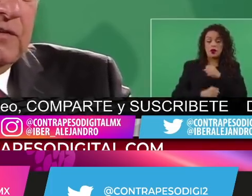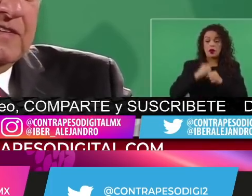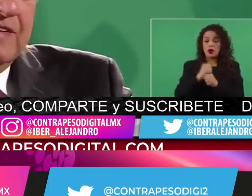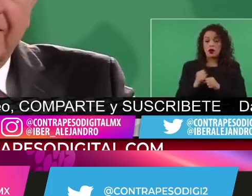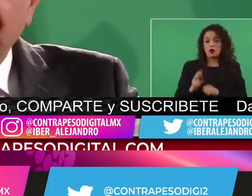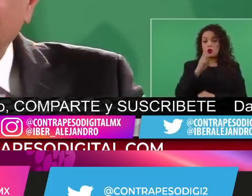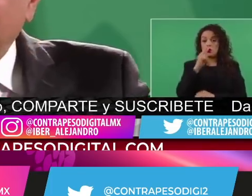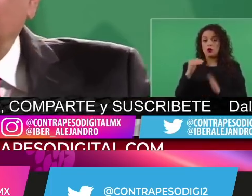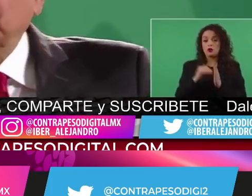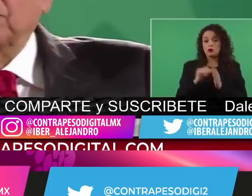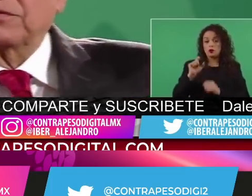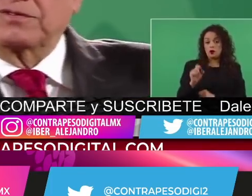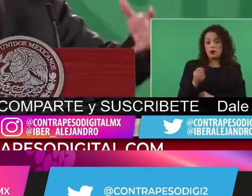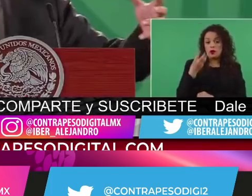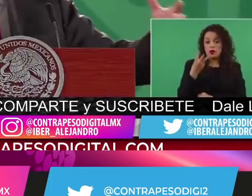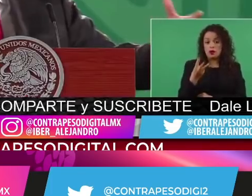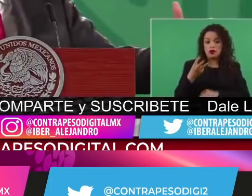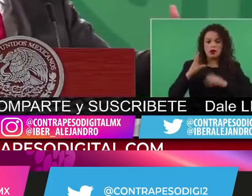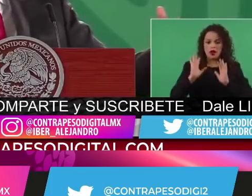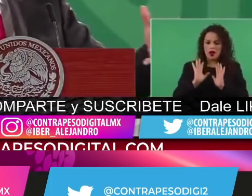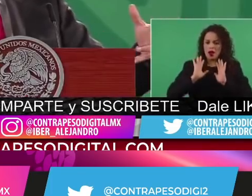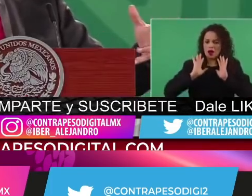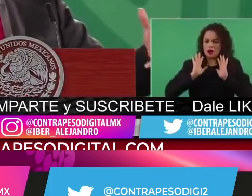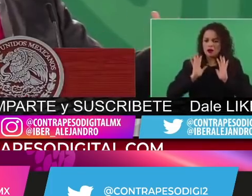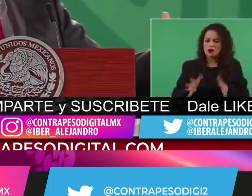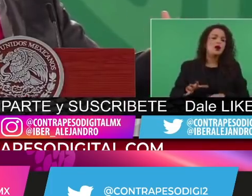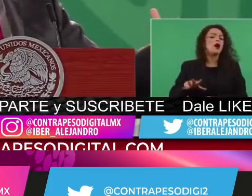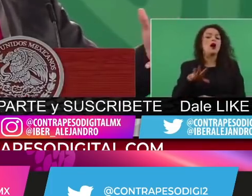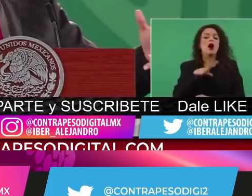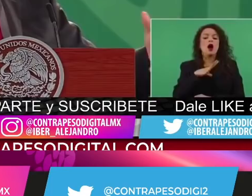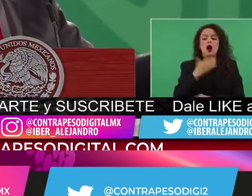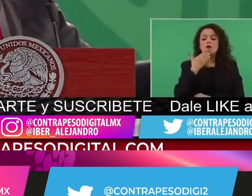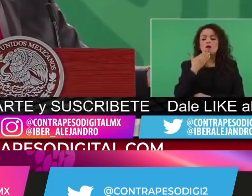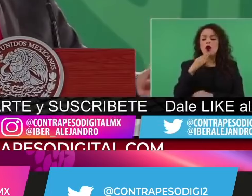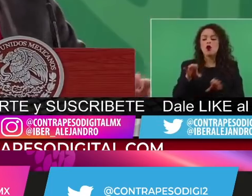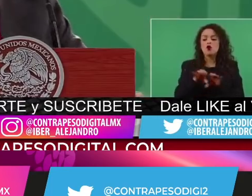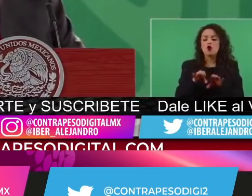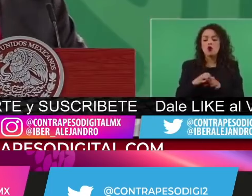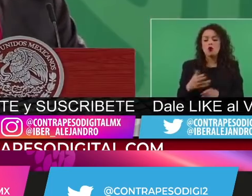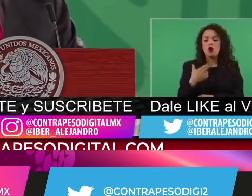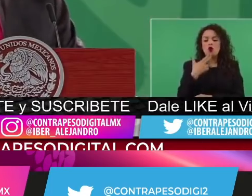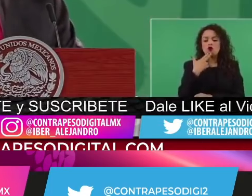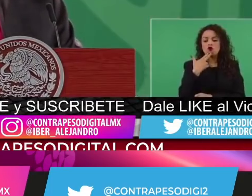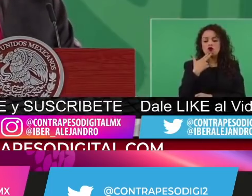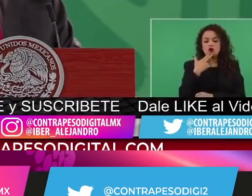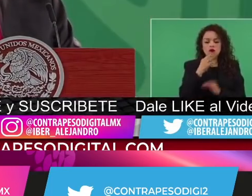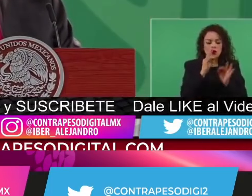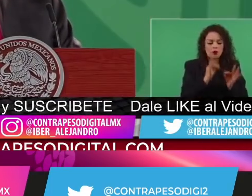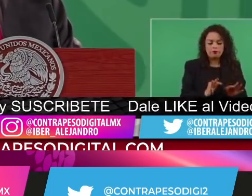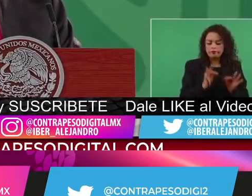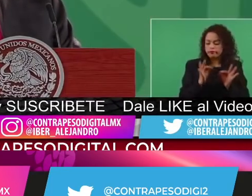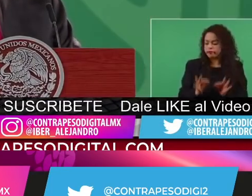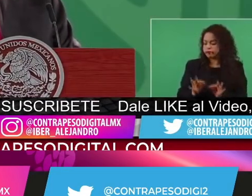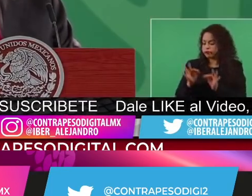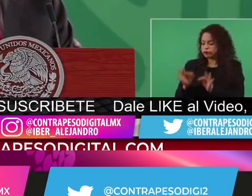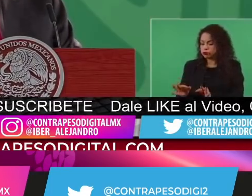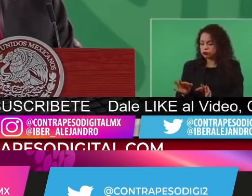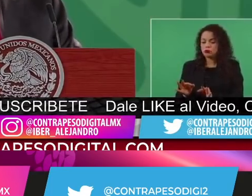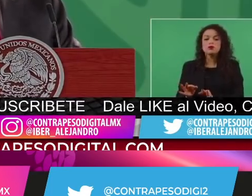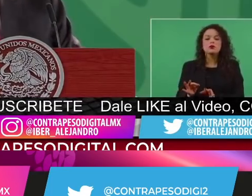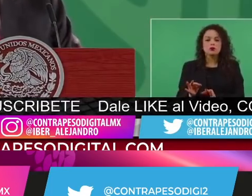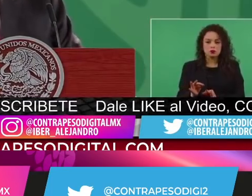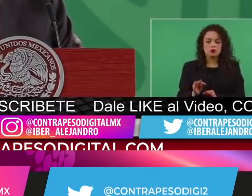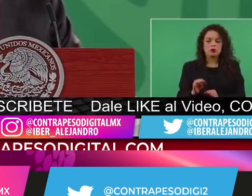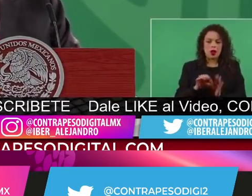el ejército, y pongo por poner un ejemplo, el hecho de que en Estados Unidos hay una,